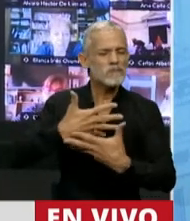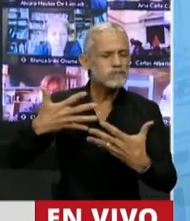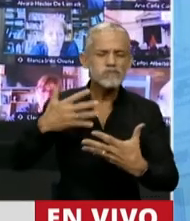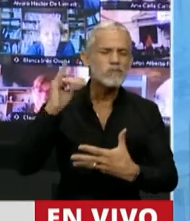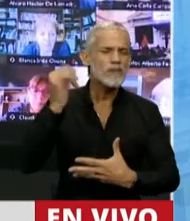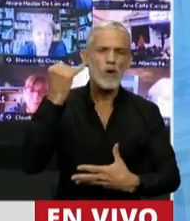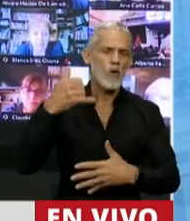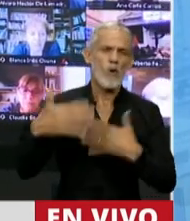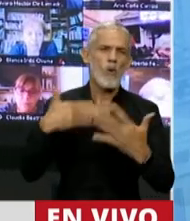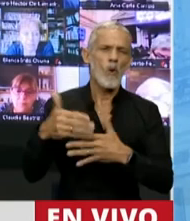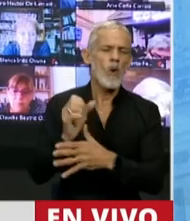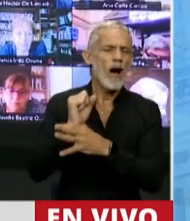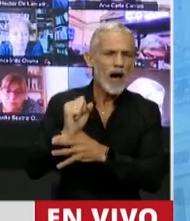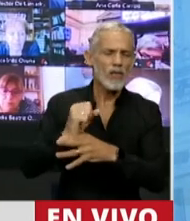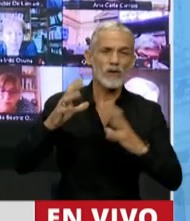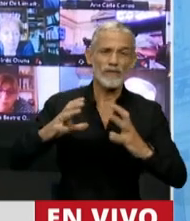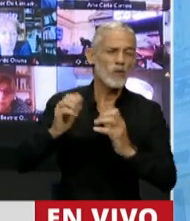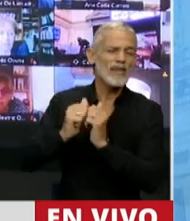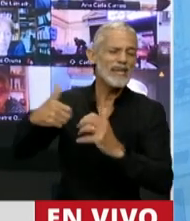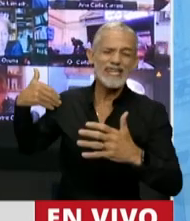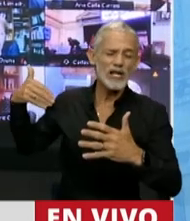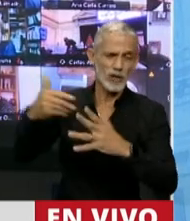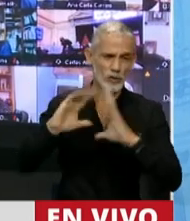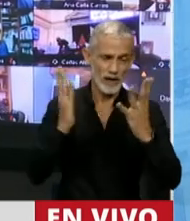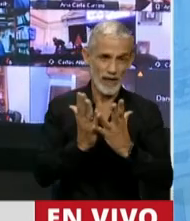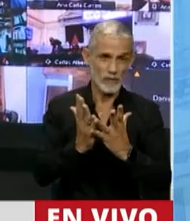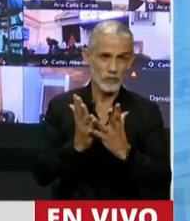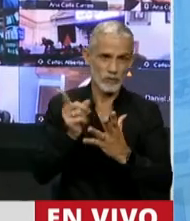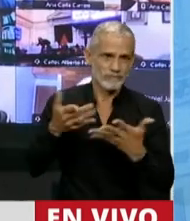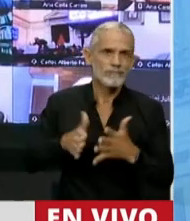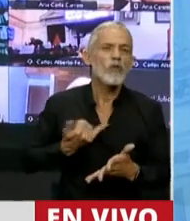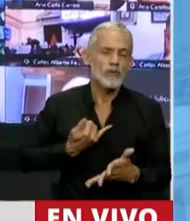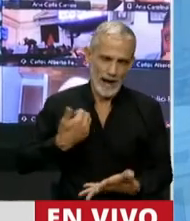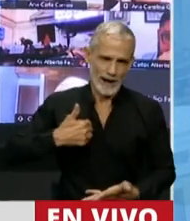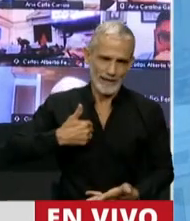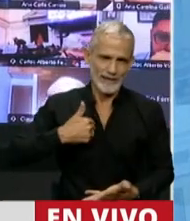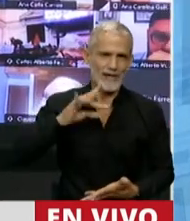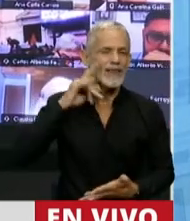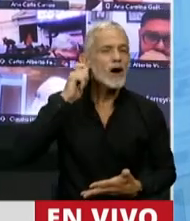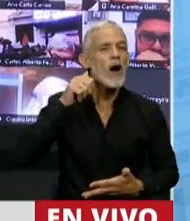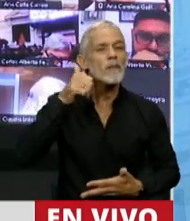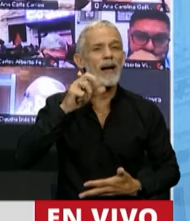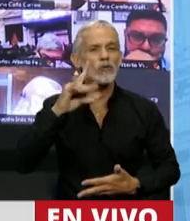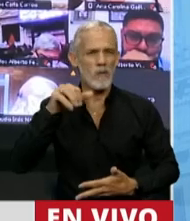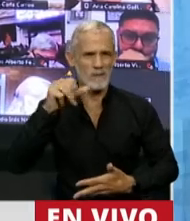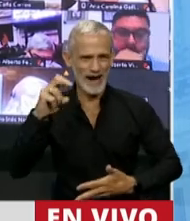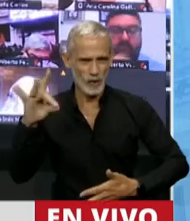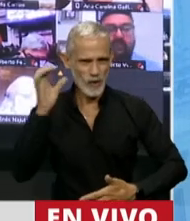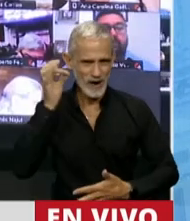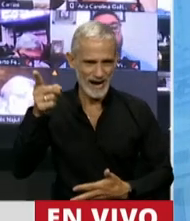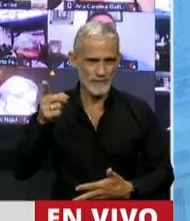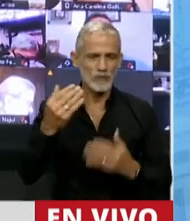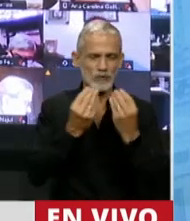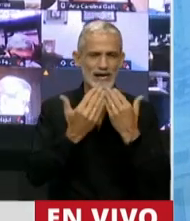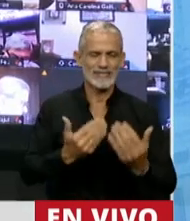jugador de fútbol de la historia del mundo, que es argentino Diego Armando Maradona. Muchas gracias, presidente.